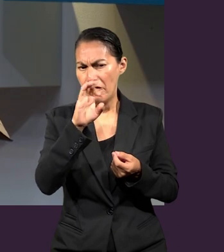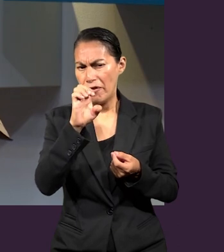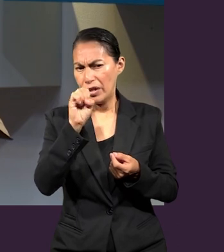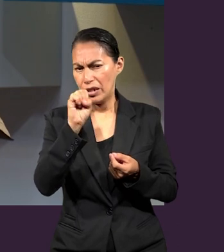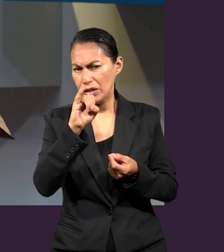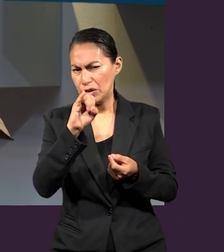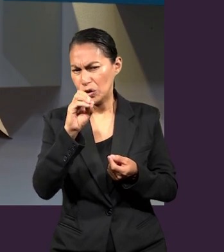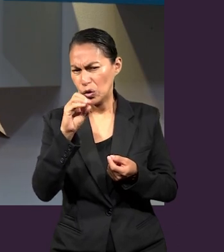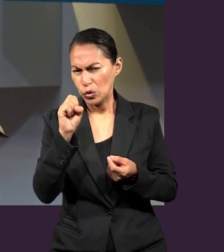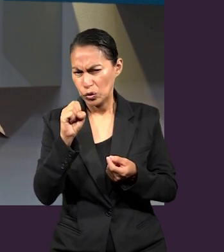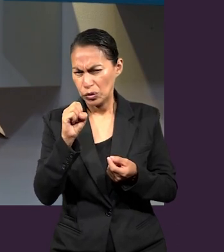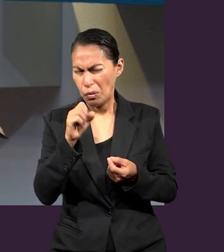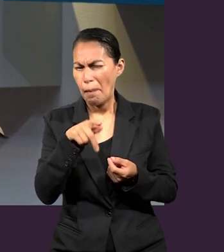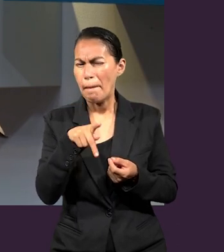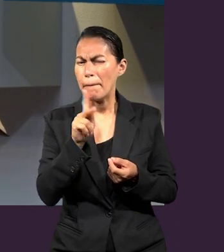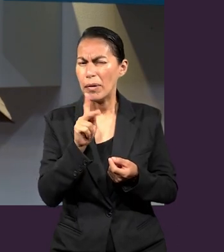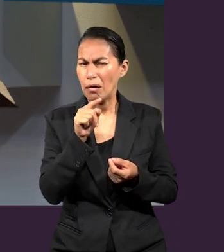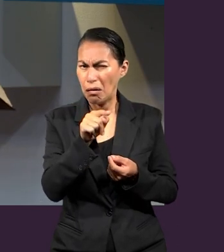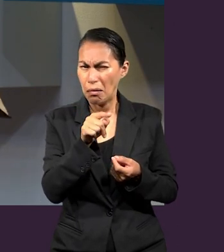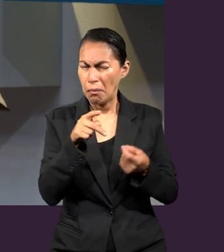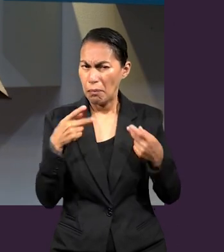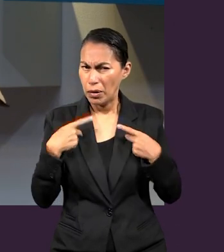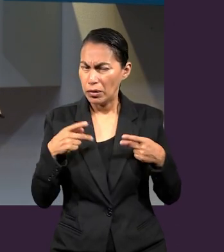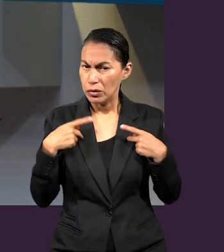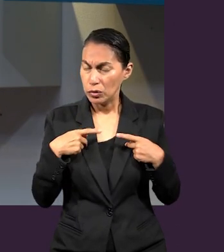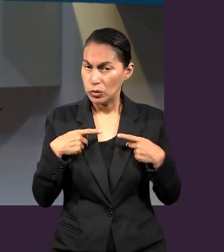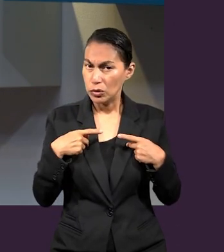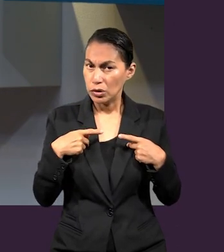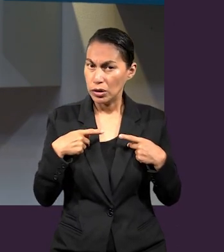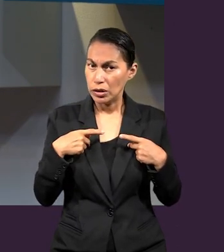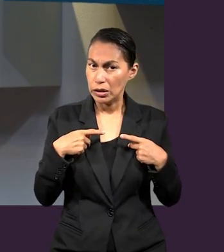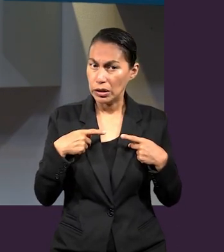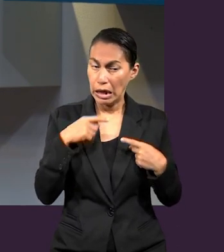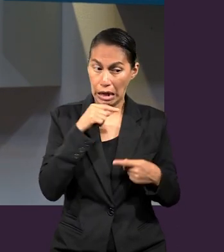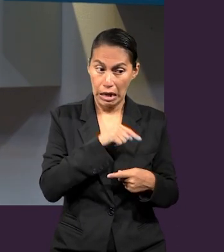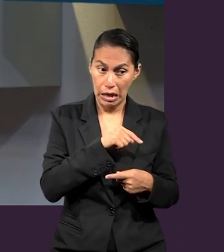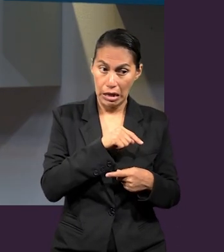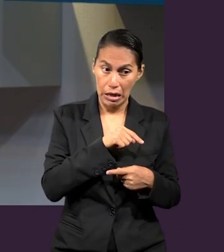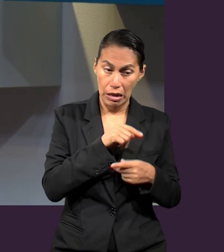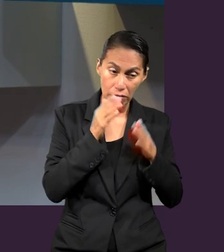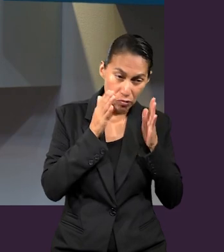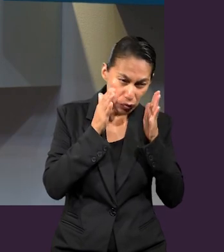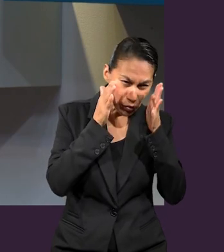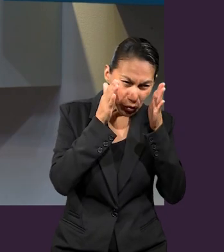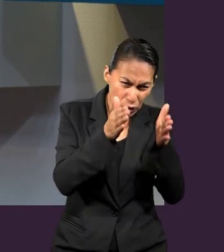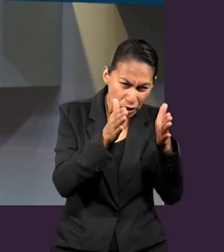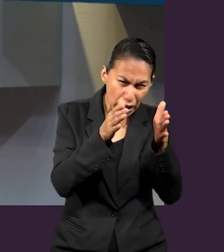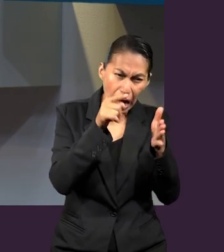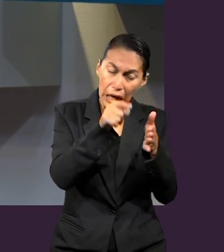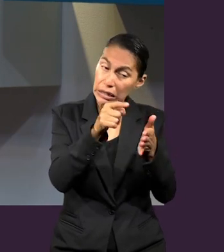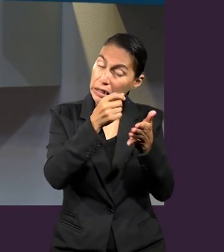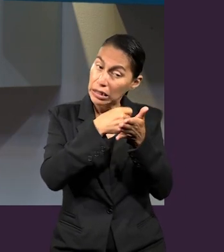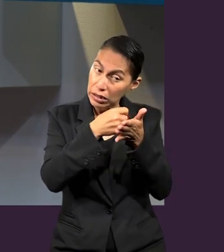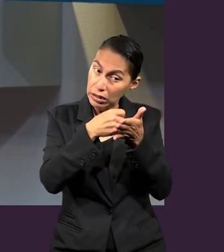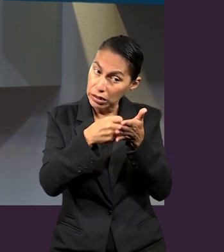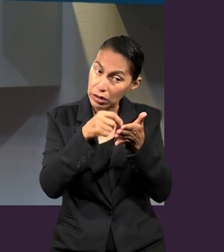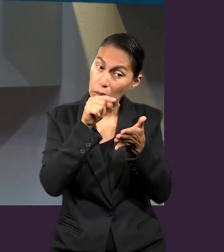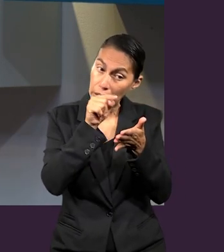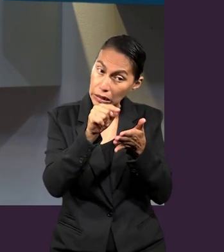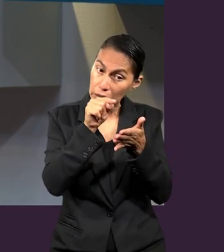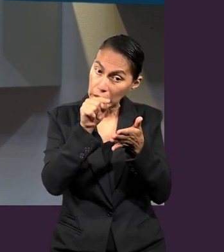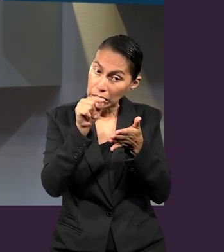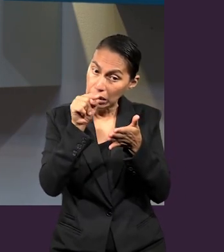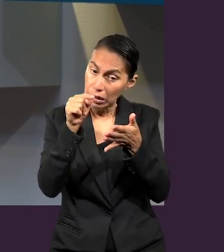Pero había personas a las que él dedica tiempo a decirles, te escribo esto